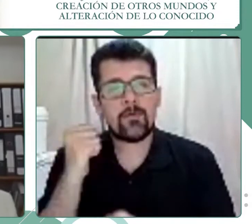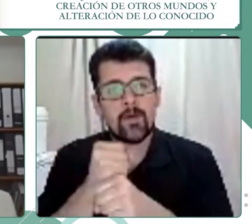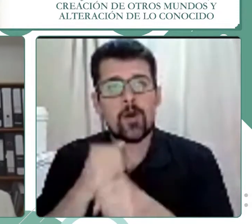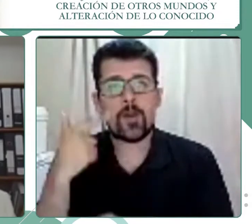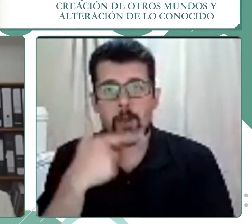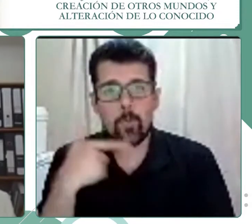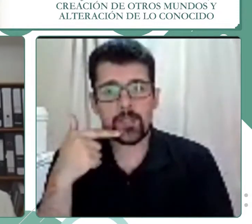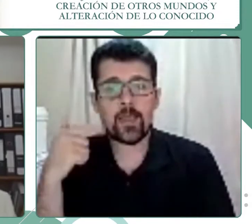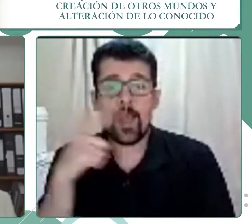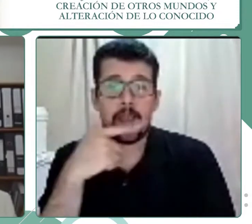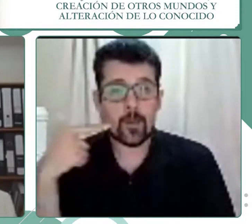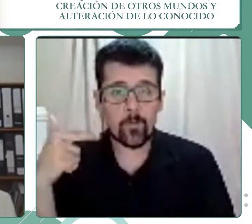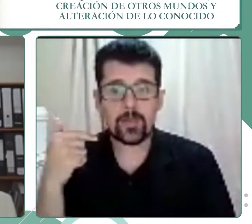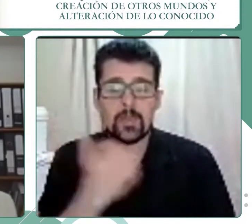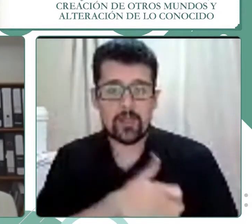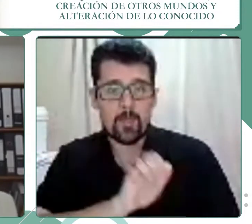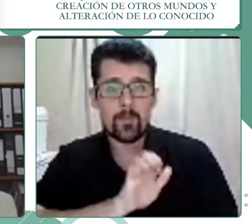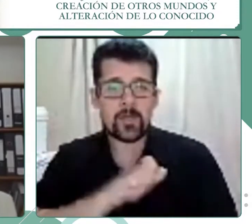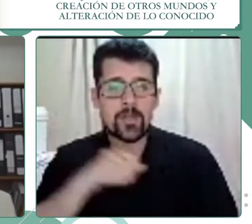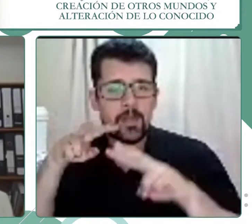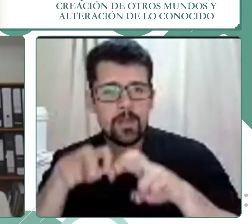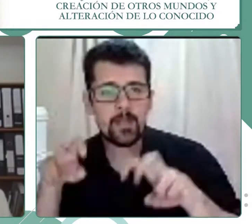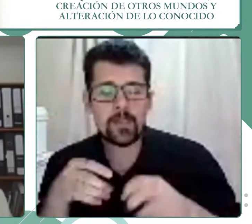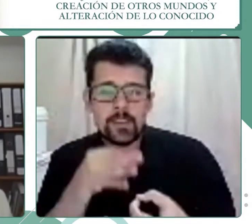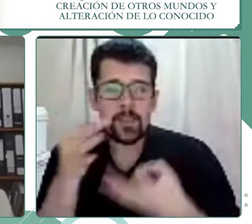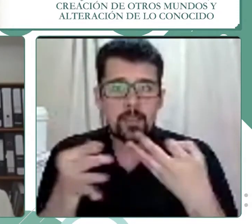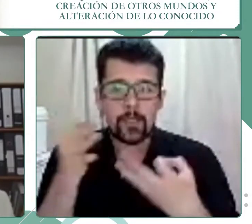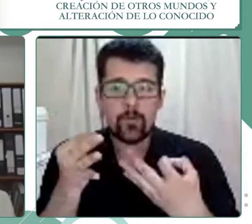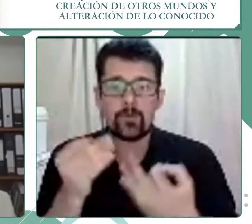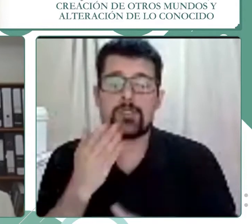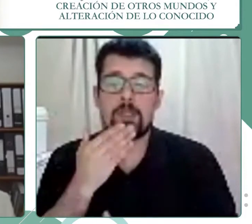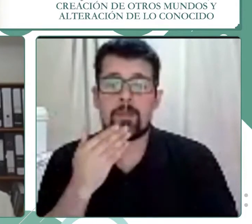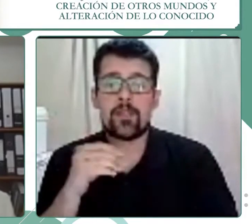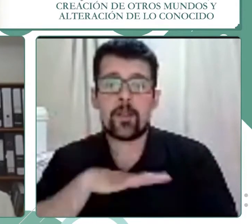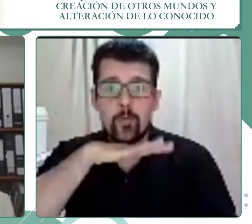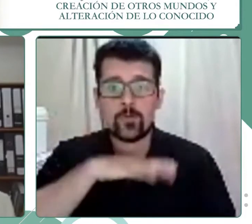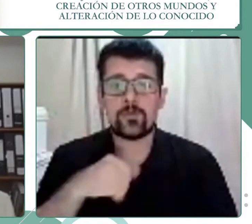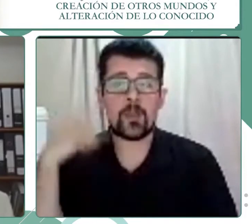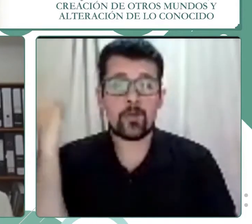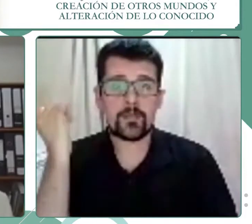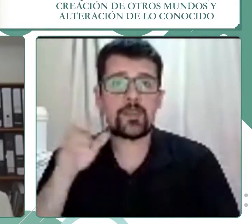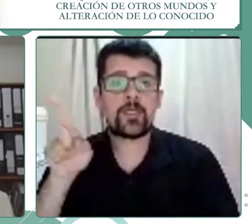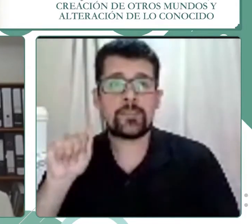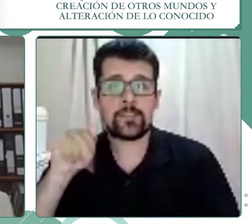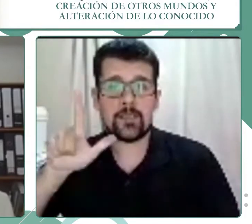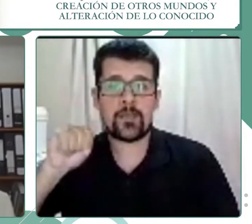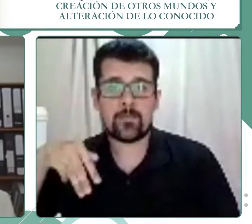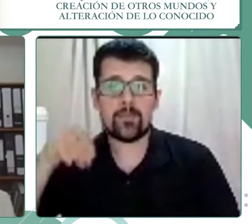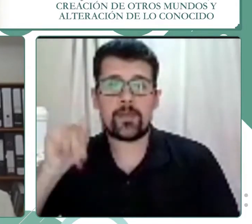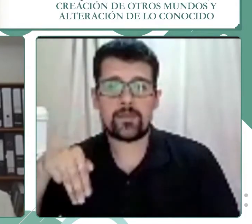doctora en lingüística hispánica en el análisis del discurso y sus aplicaciones de la Universidad de Salamanca, España,